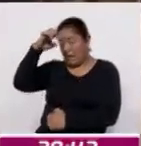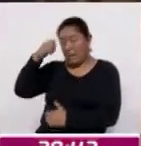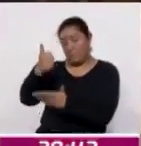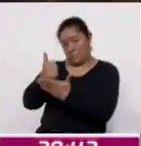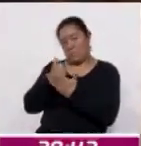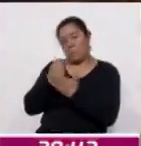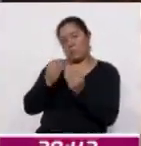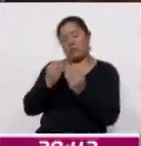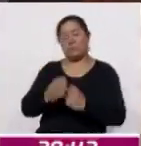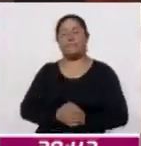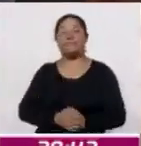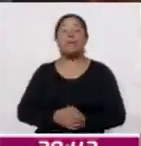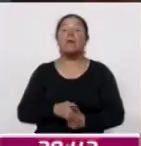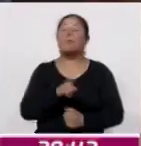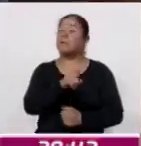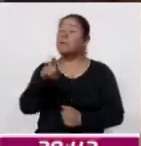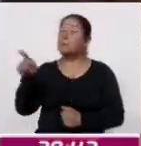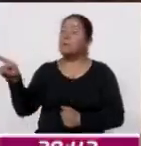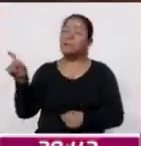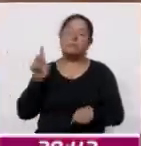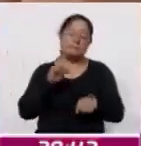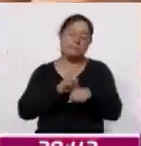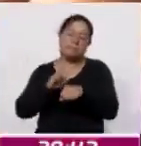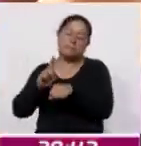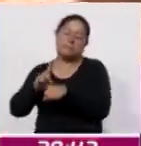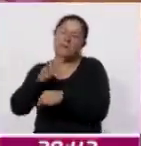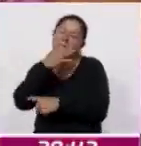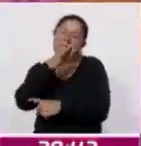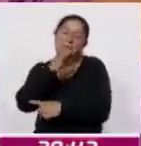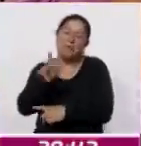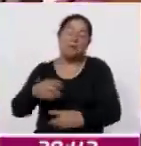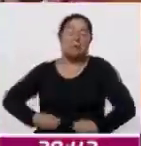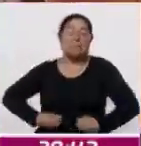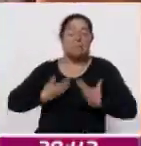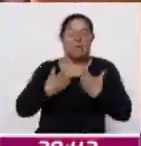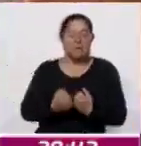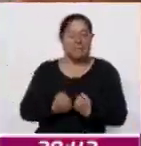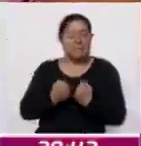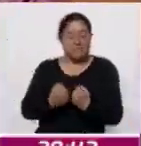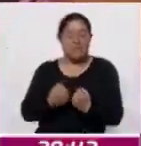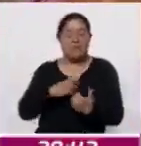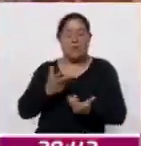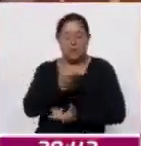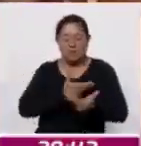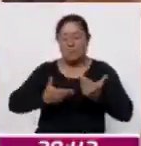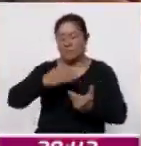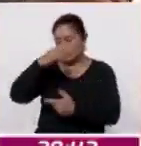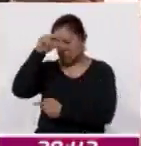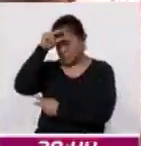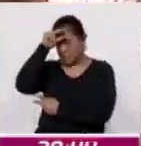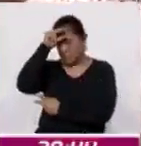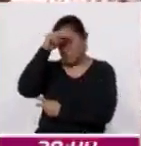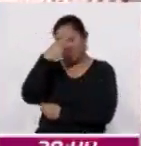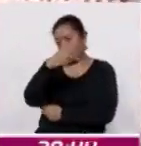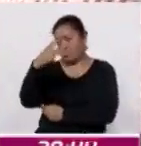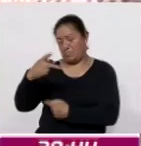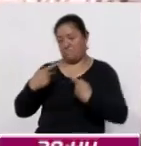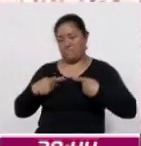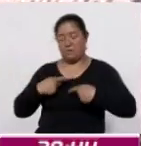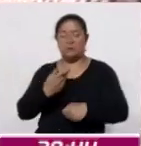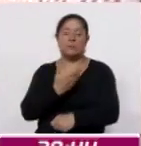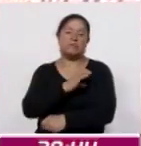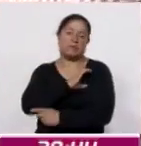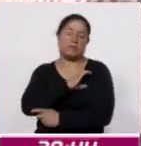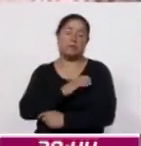Para ellos, cada día es una celebración. Viven la vida intensamente y comparten su sabiduría con sus seres queridos. Por lo que